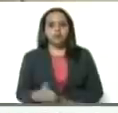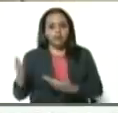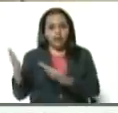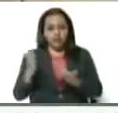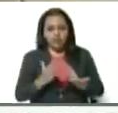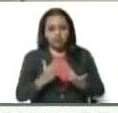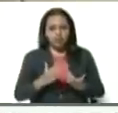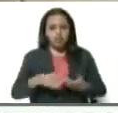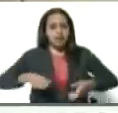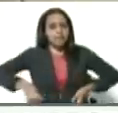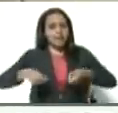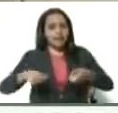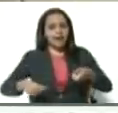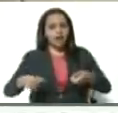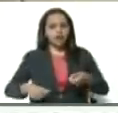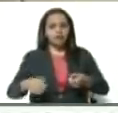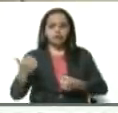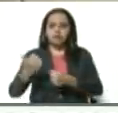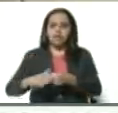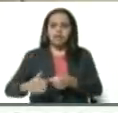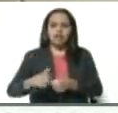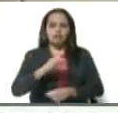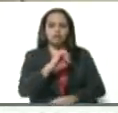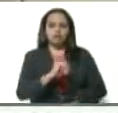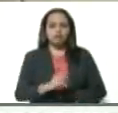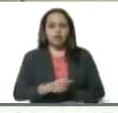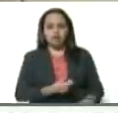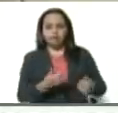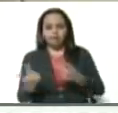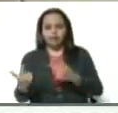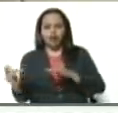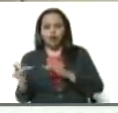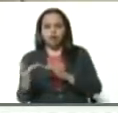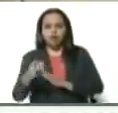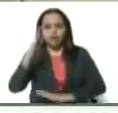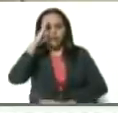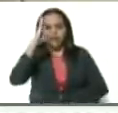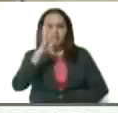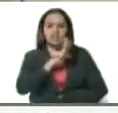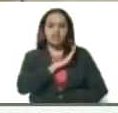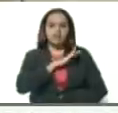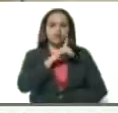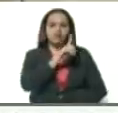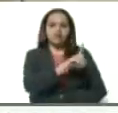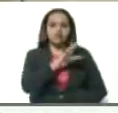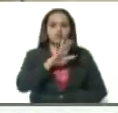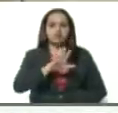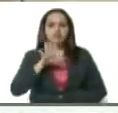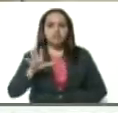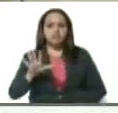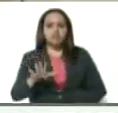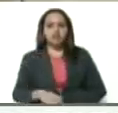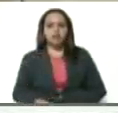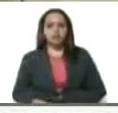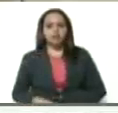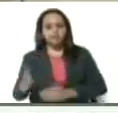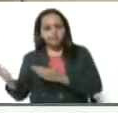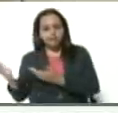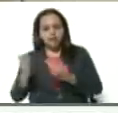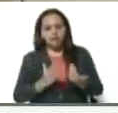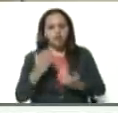precisamente del mercado Las Pulgas. Y tenemos ciento cincuenta y cinco casos del virus colombiano.